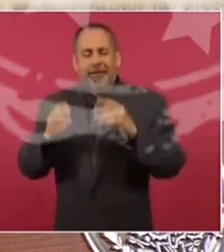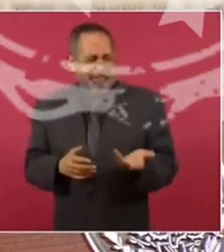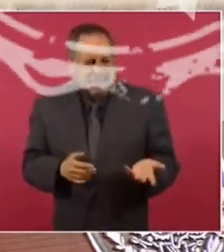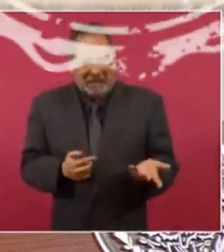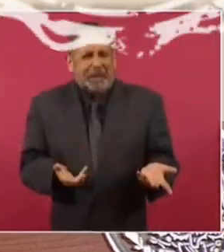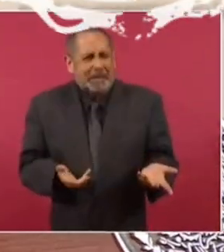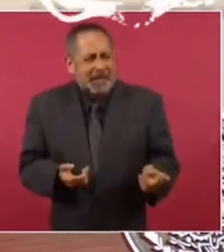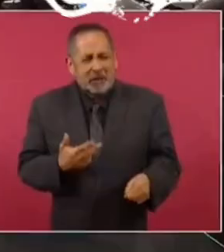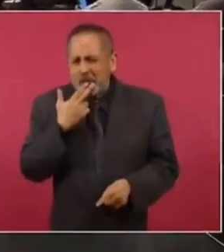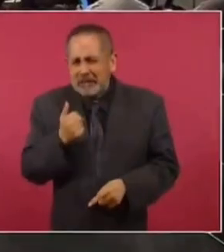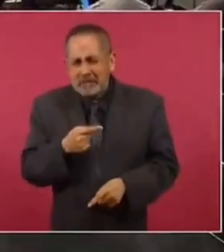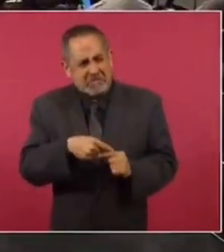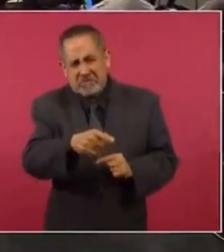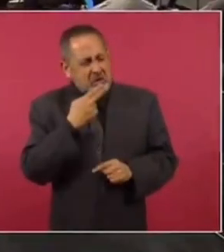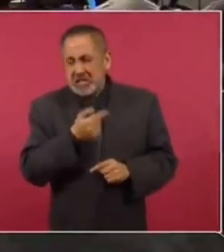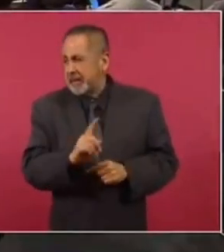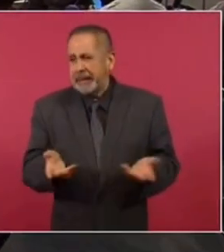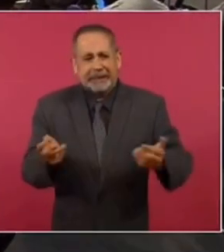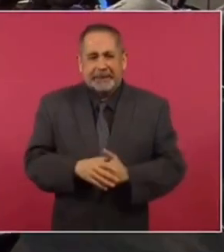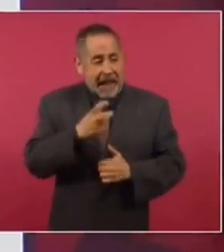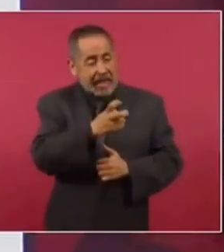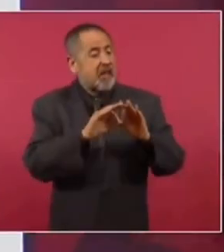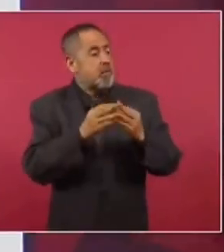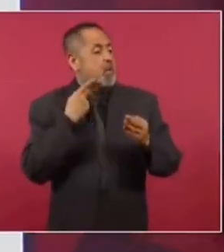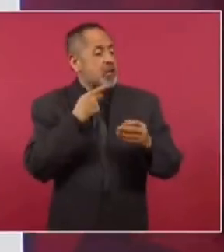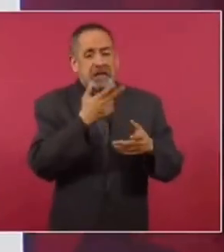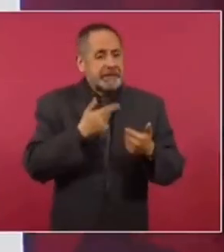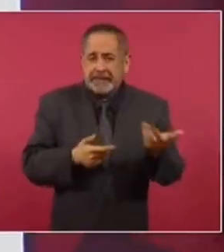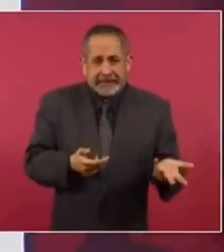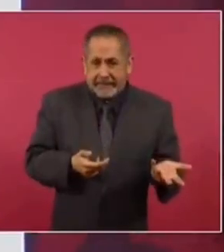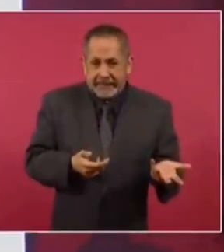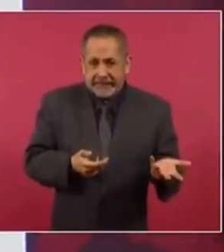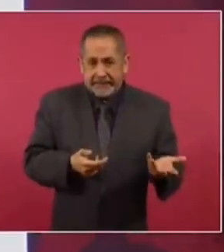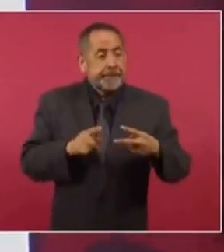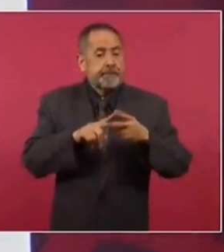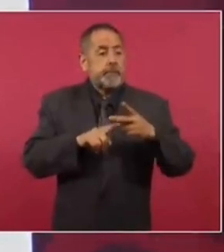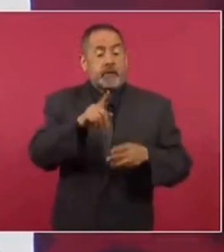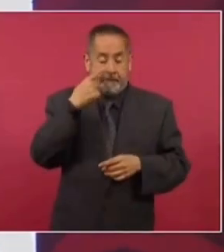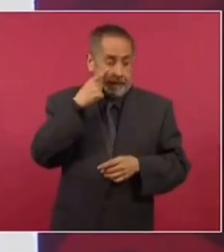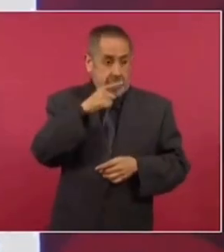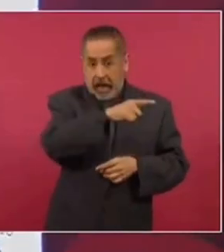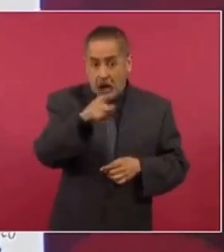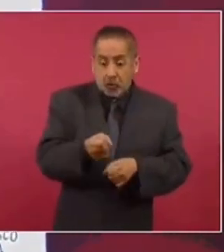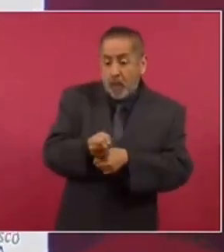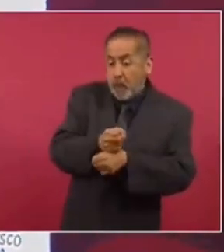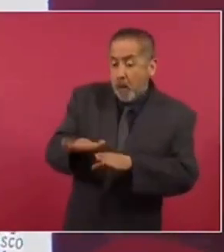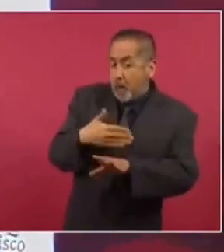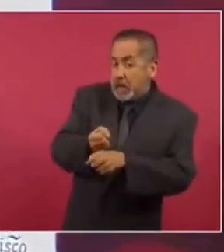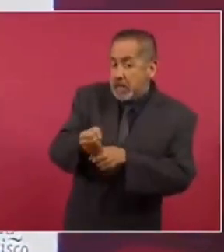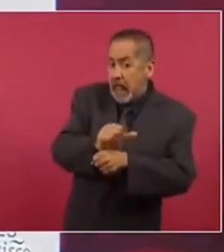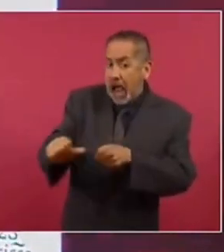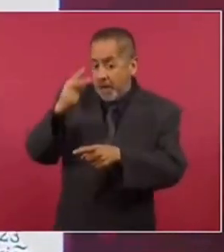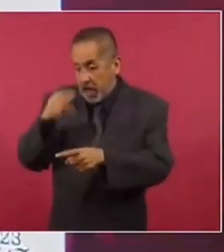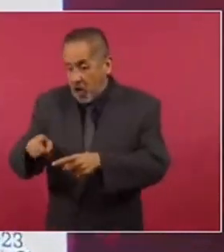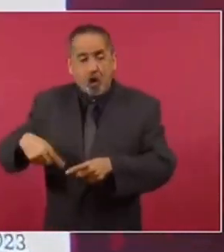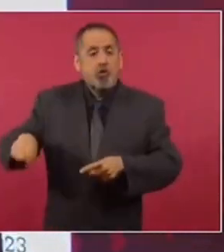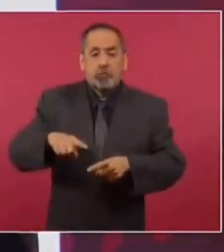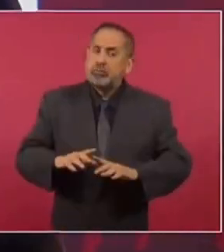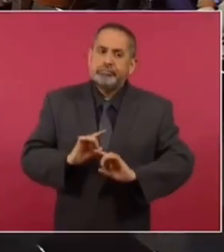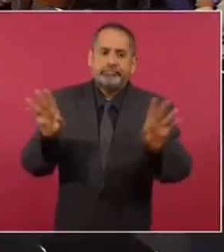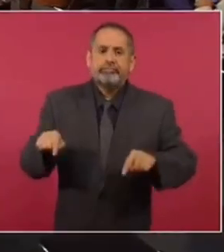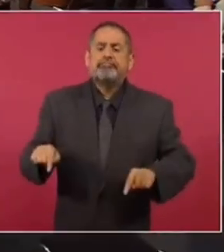Ya no les va a funcionar esa política por dos cosas. Una, porque si hay maltrato a migrantes y en especial a mexicanos, nosotros